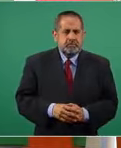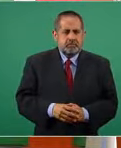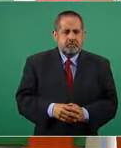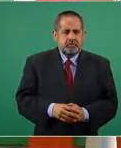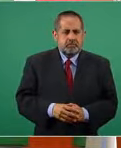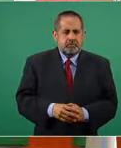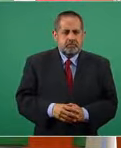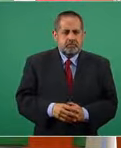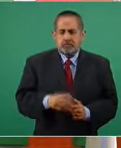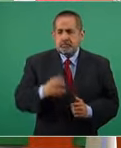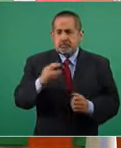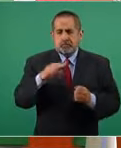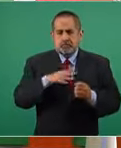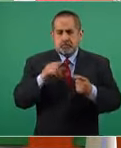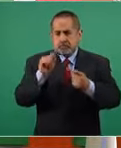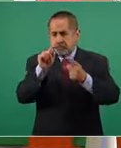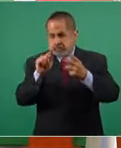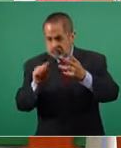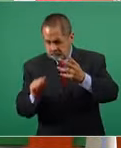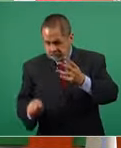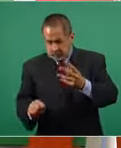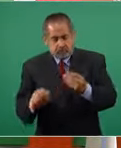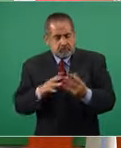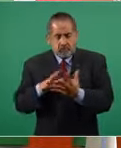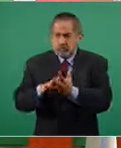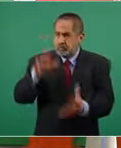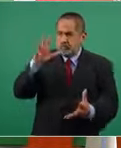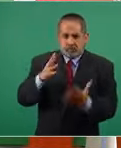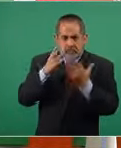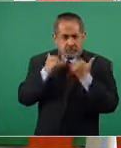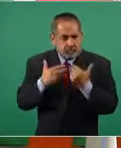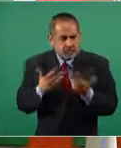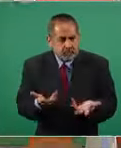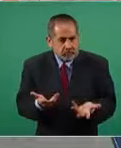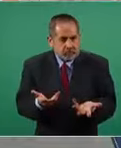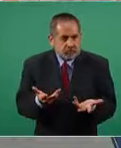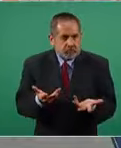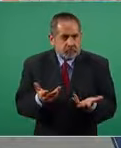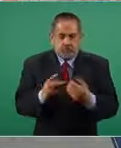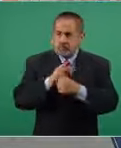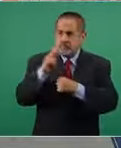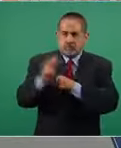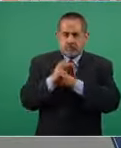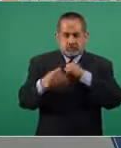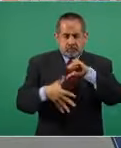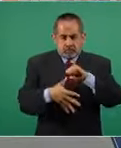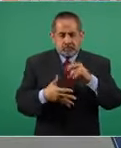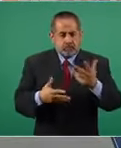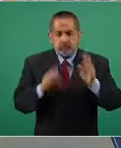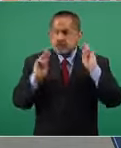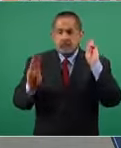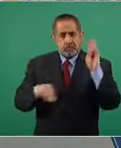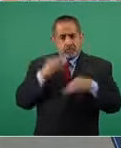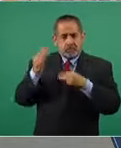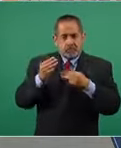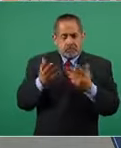y no están la mayoría de los pueblos de los países de América Latina y del mundo